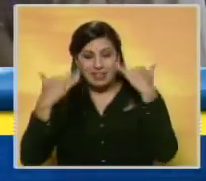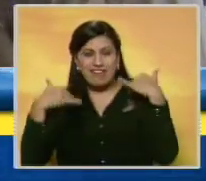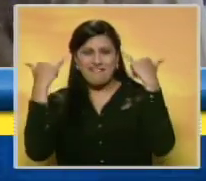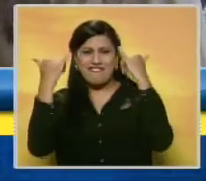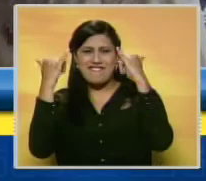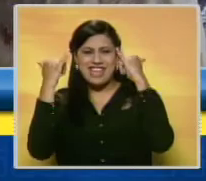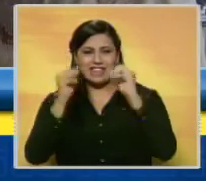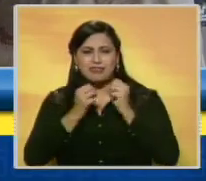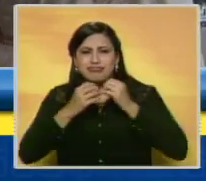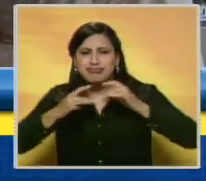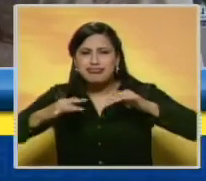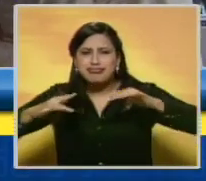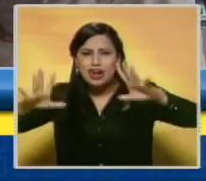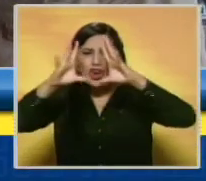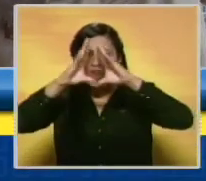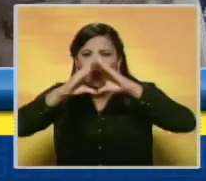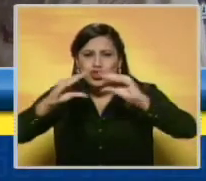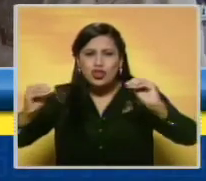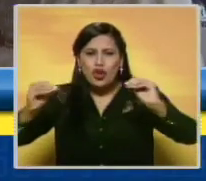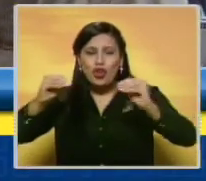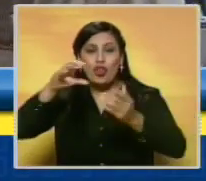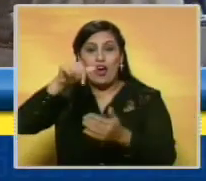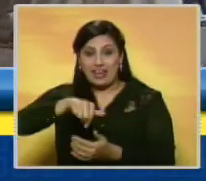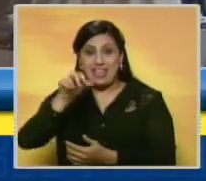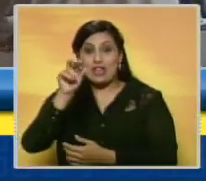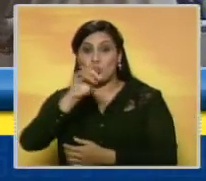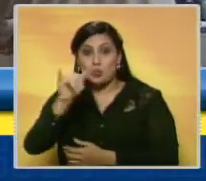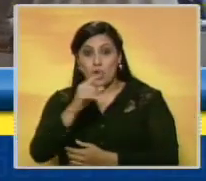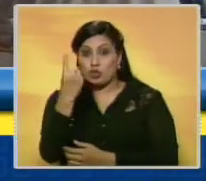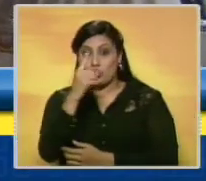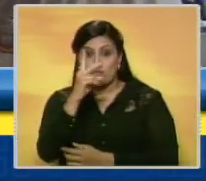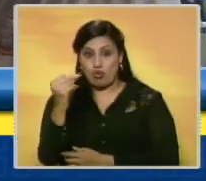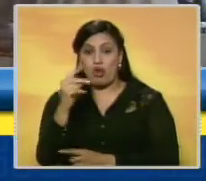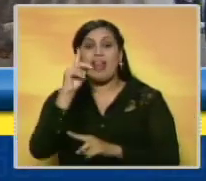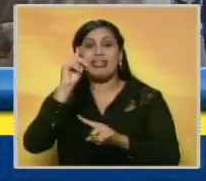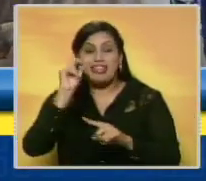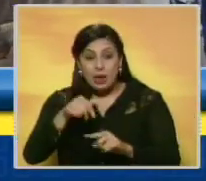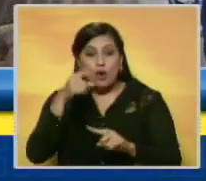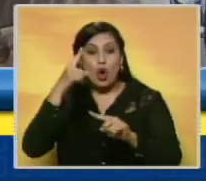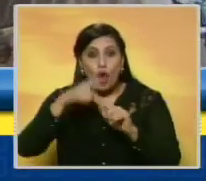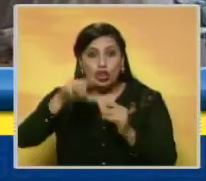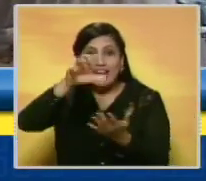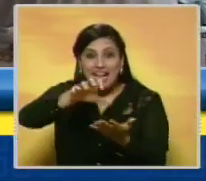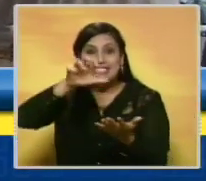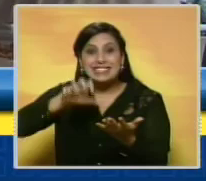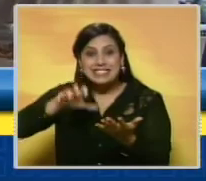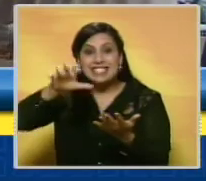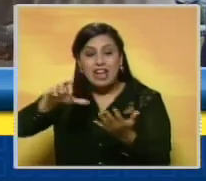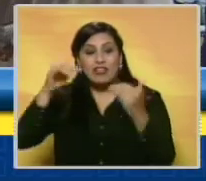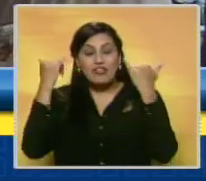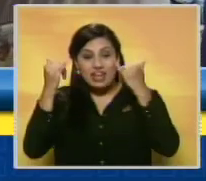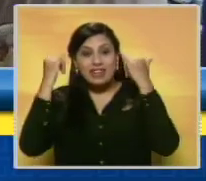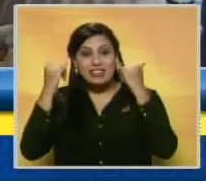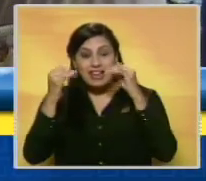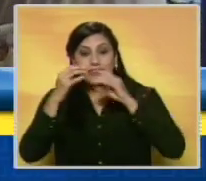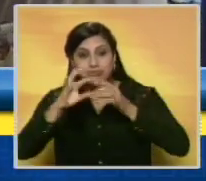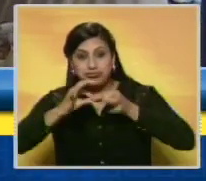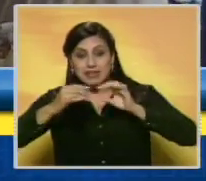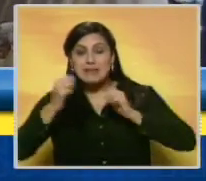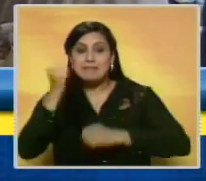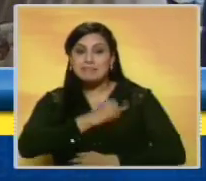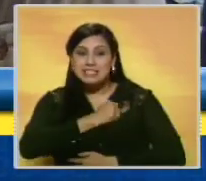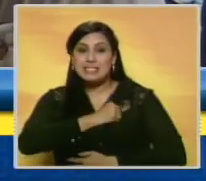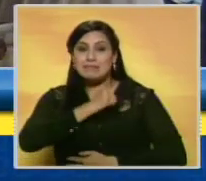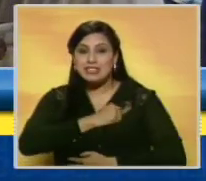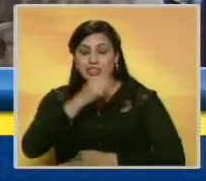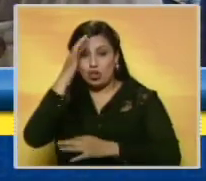una fiesta que se está extendiendo por todos los costados, no solamente del estado de Zulia, sino también de otros estados del país, donde se están realizando misas